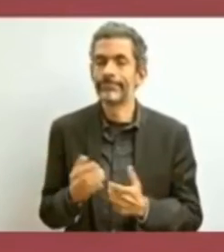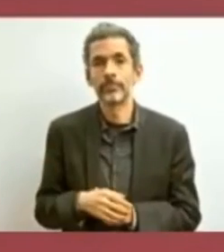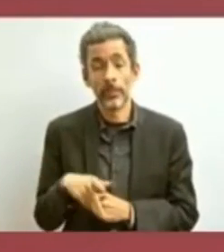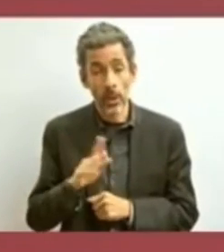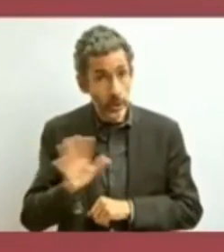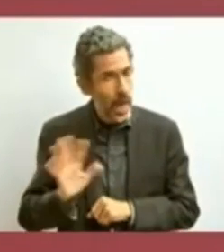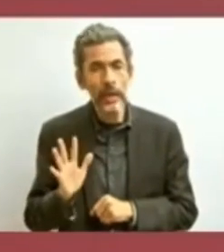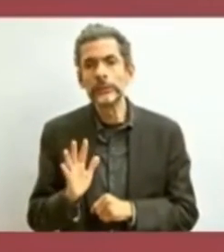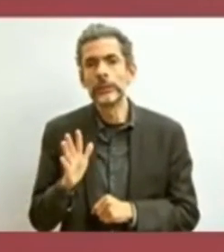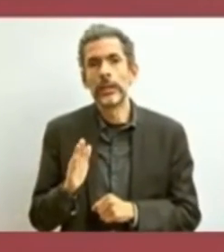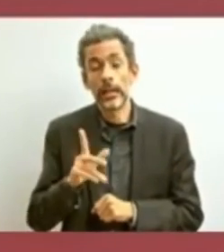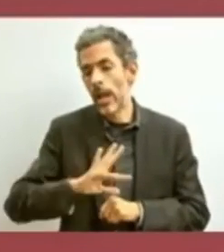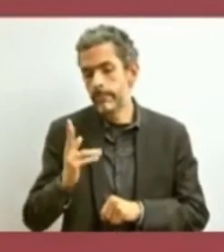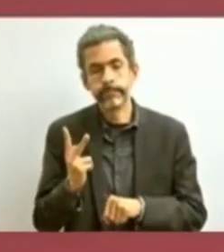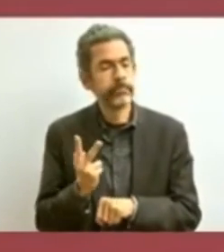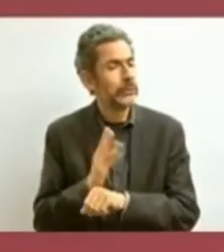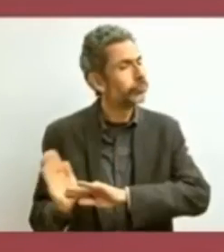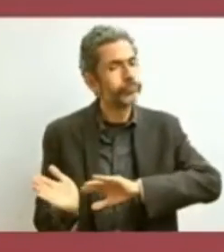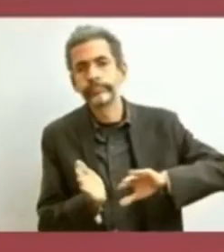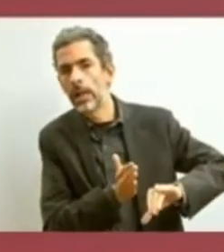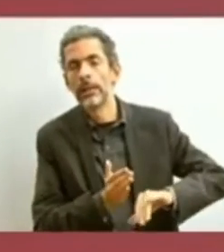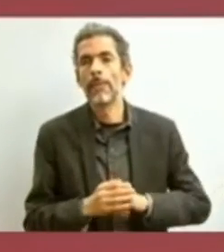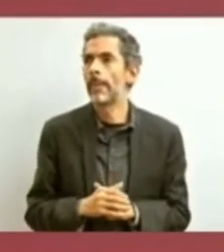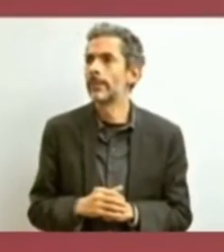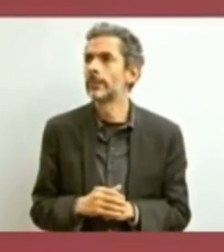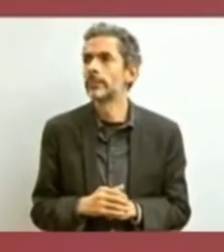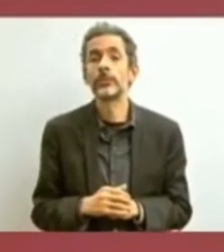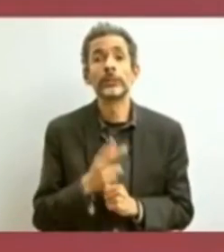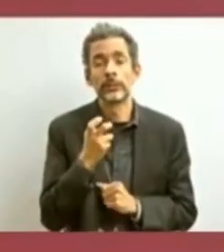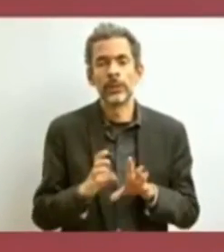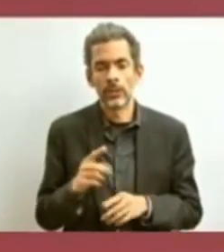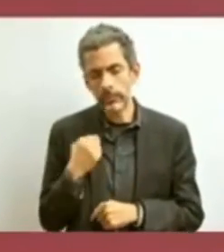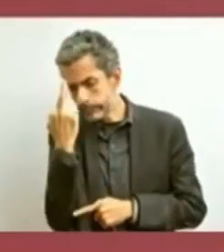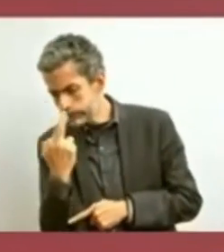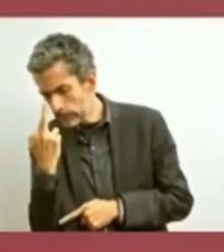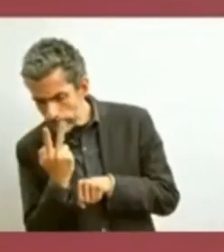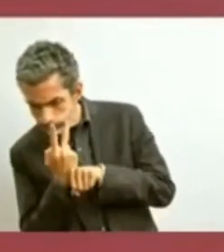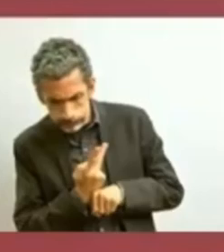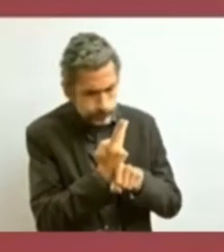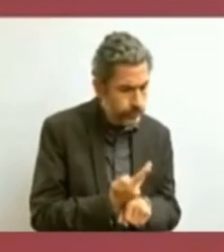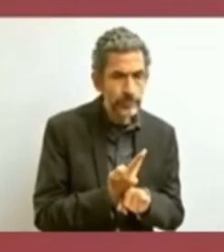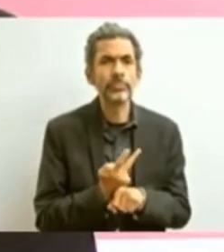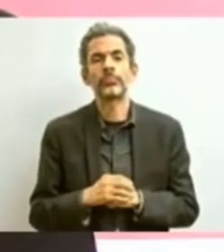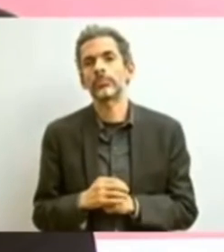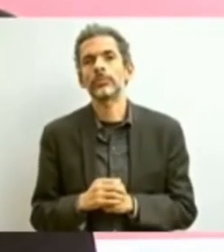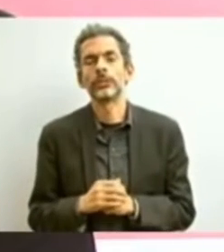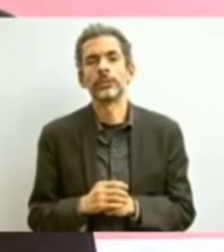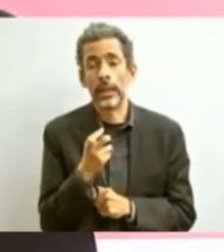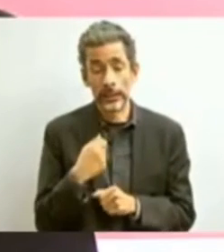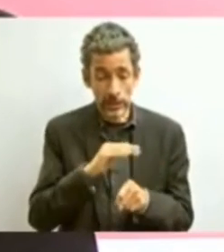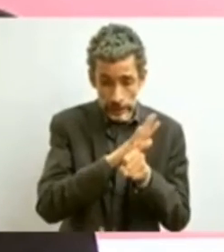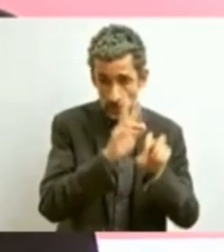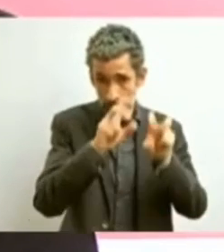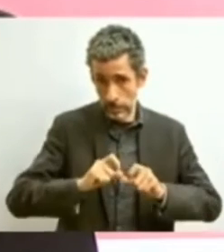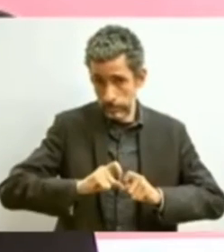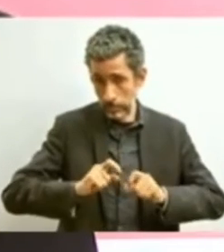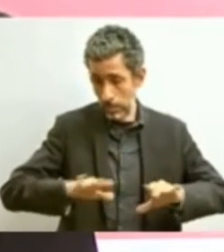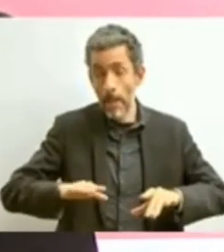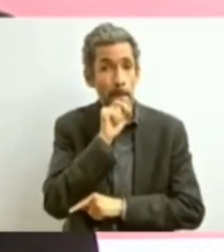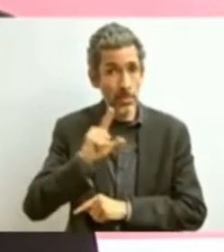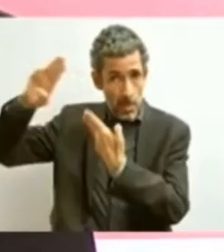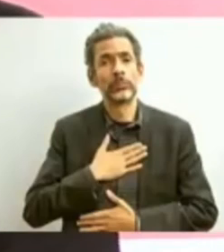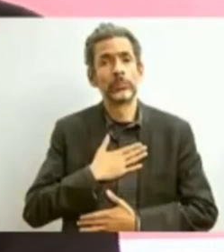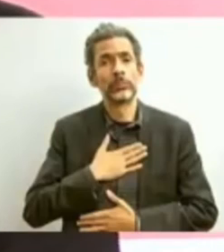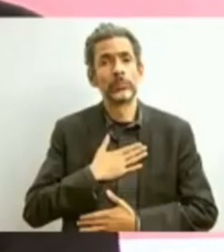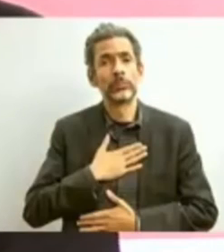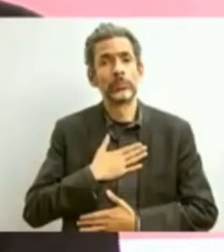pase, porque tendrá que pasar, se va a hacer la evaluación. Y esta pandemia que azota en todo el